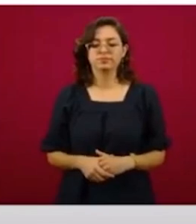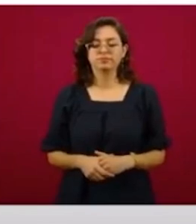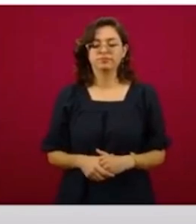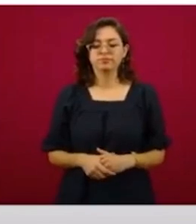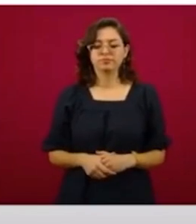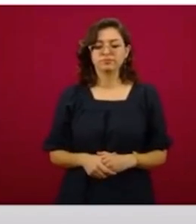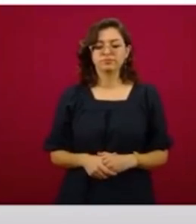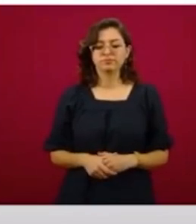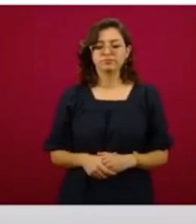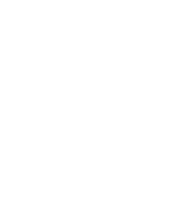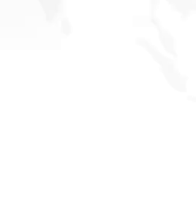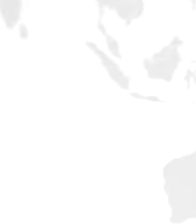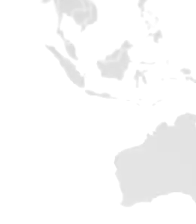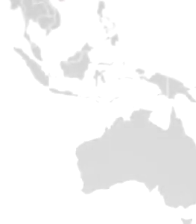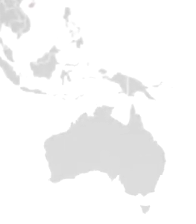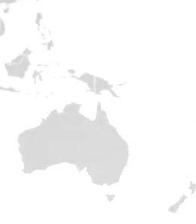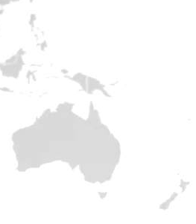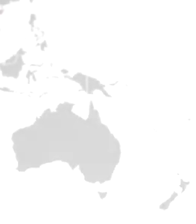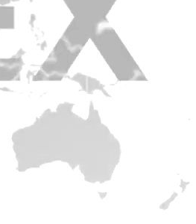complicaciones de la enfermedad.